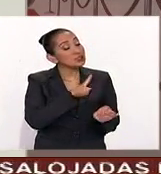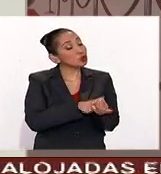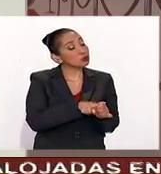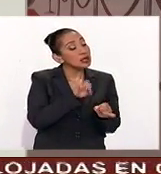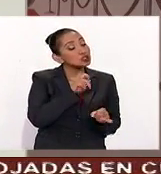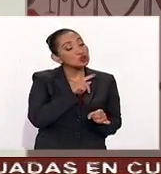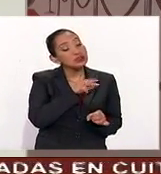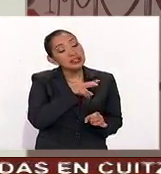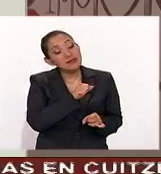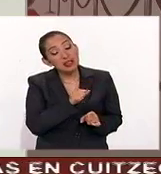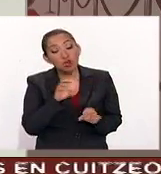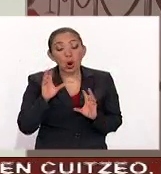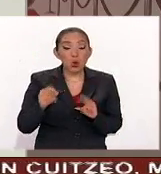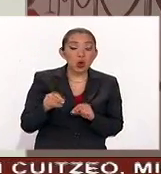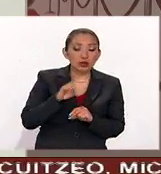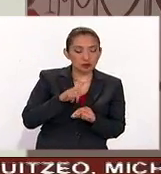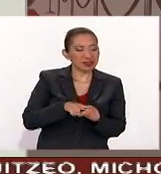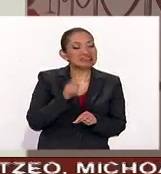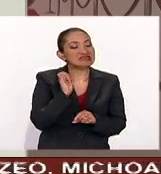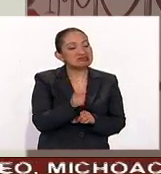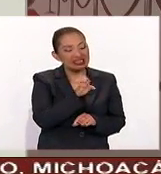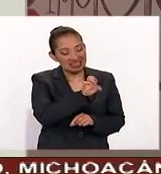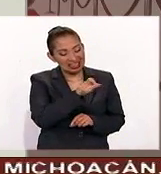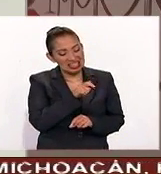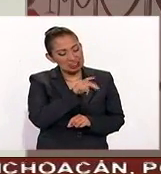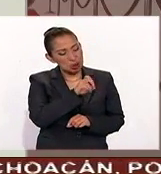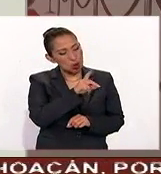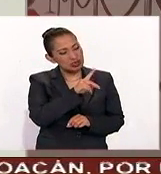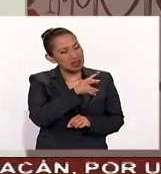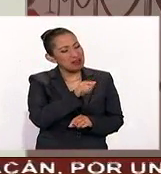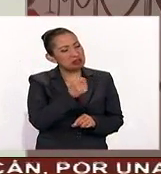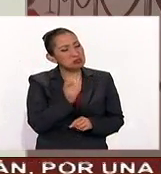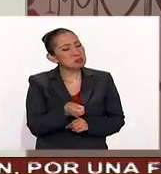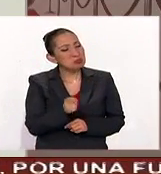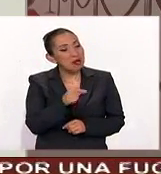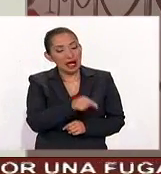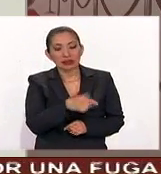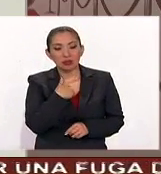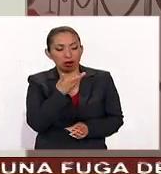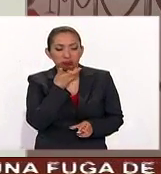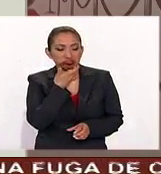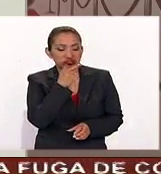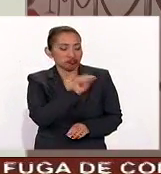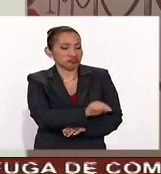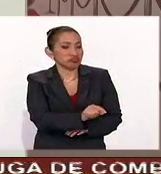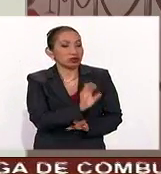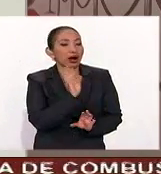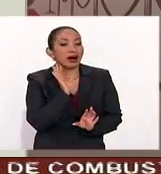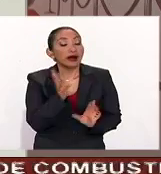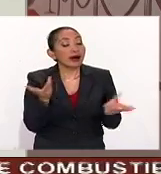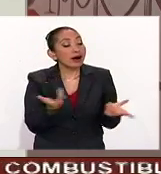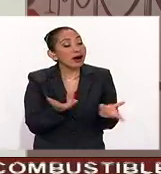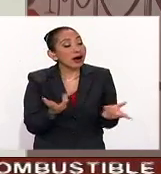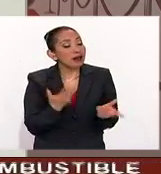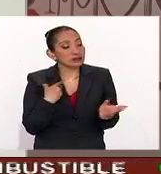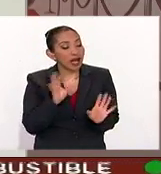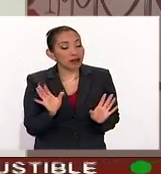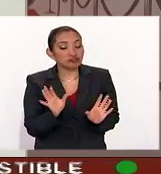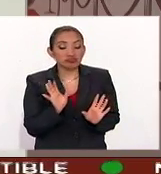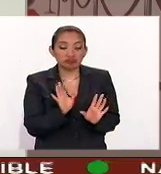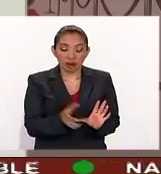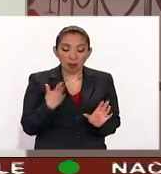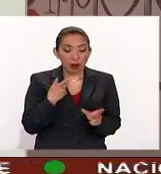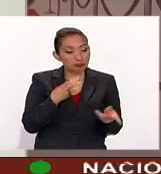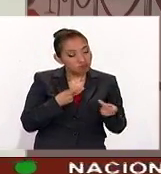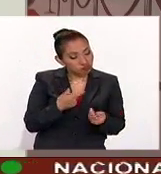exclusivas. Exclusiva es, como les digo, coloquialmente la forma de llevar a cabo las operaciones